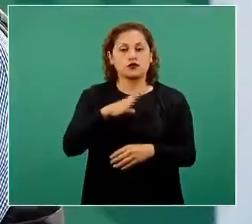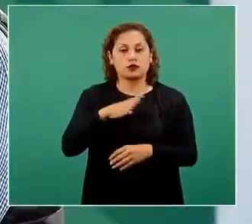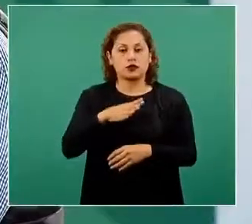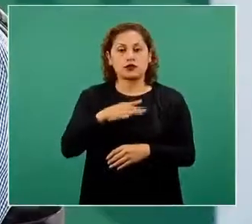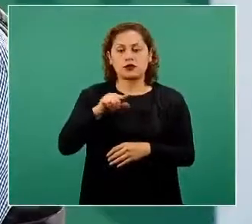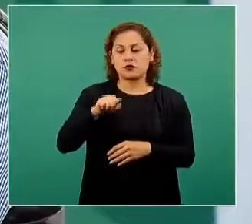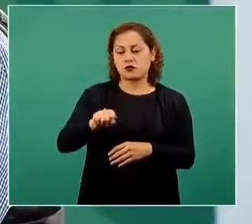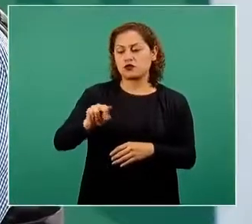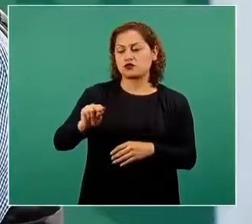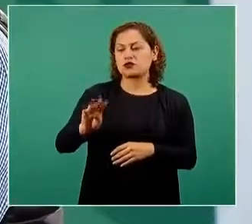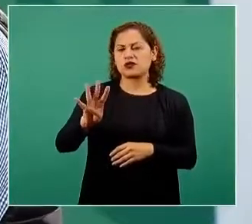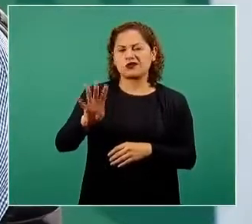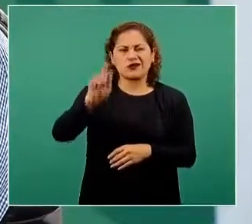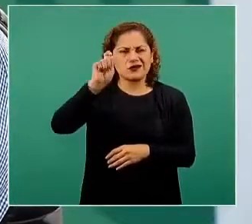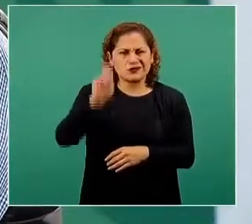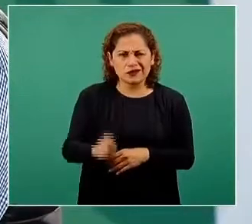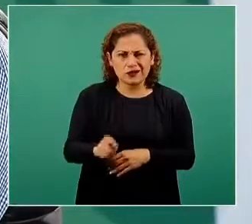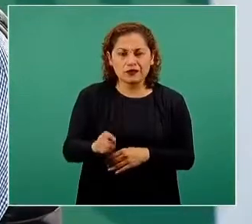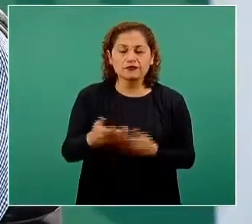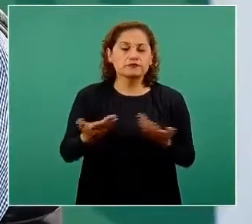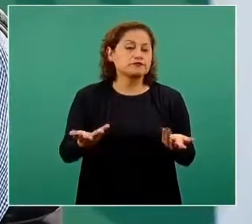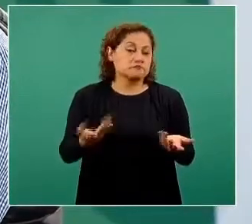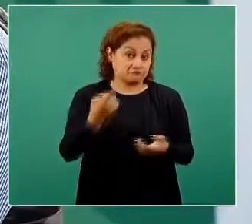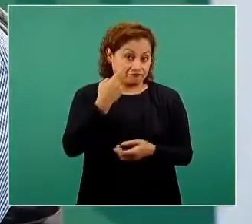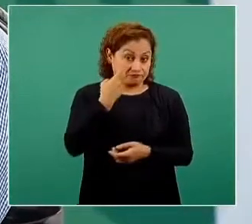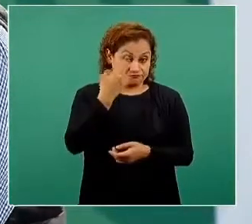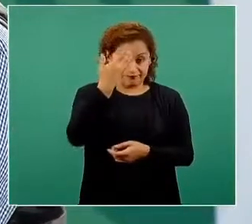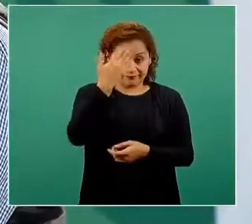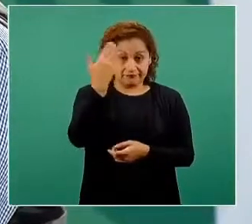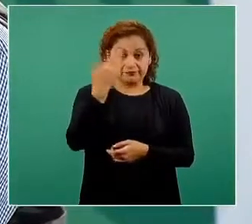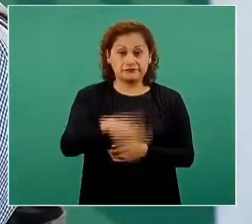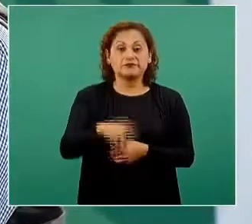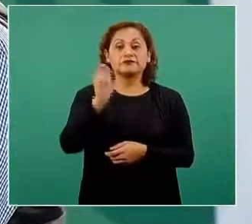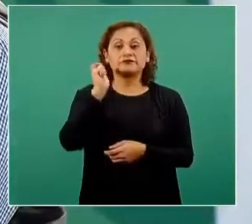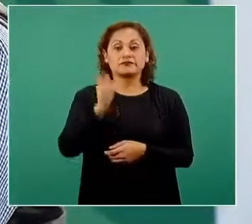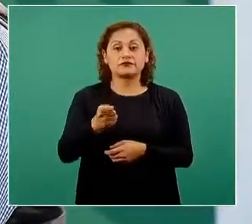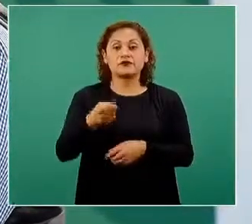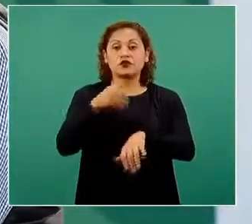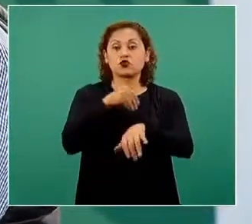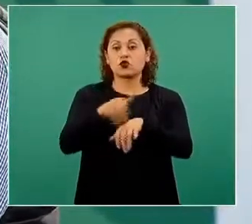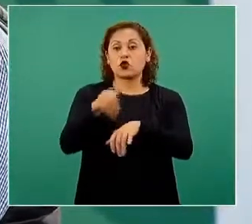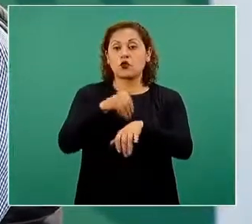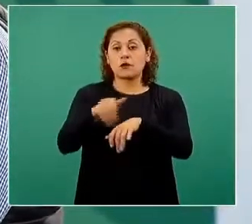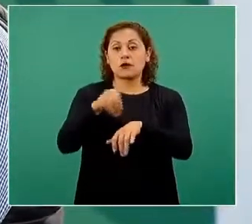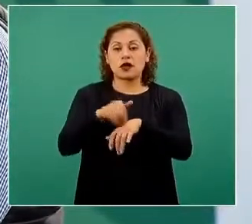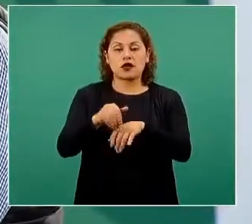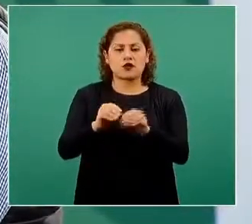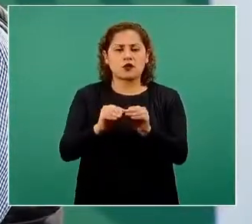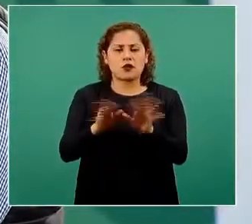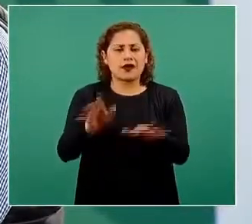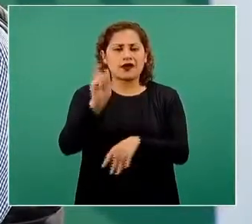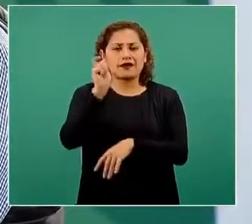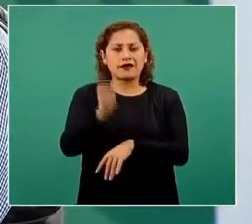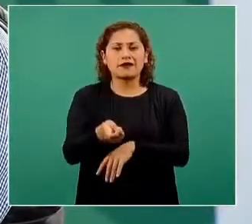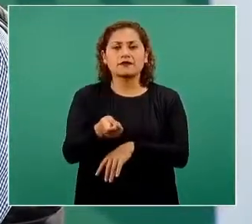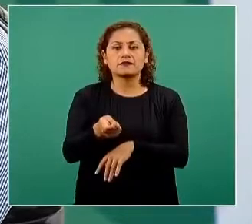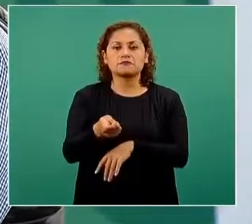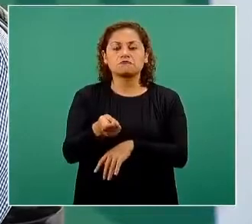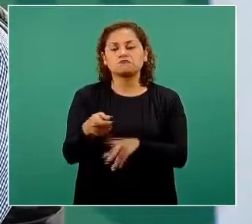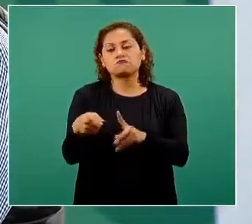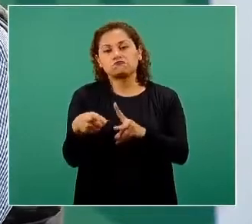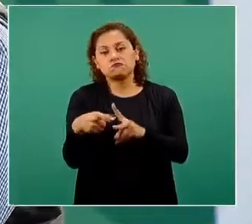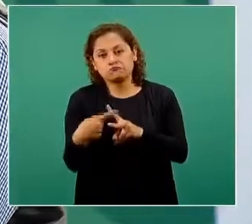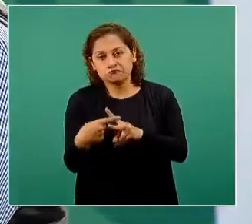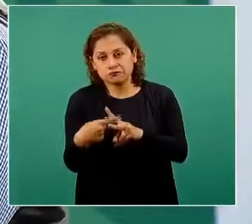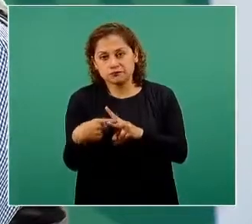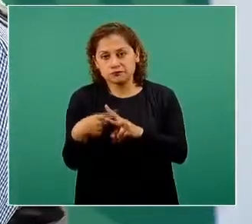.84? Recordemos que este indicador para fines prácticos lo que mide es la capacidad